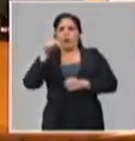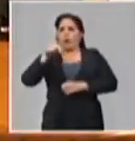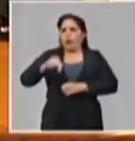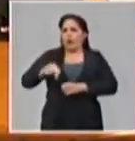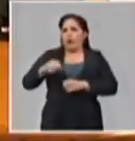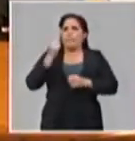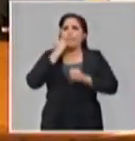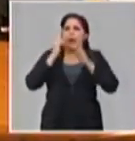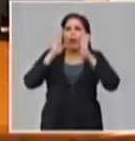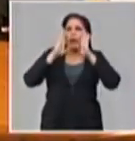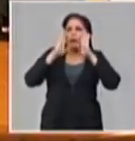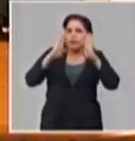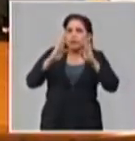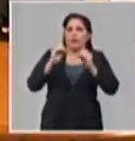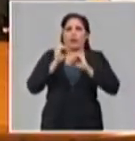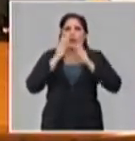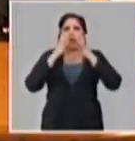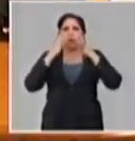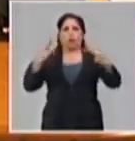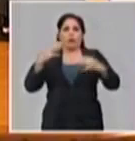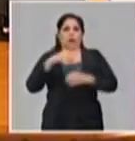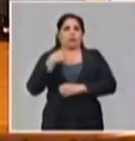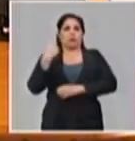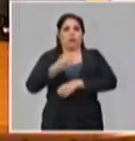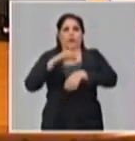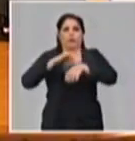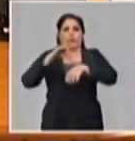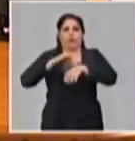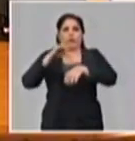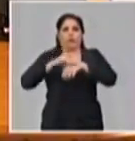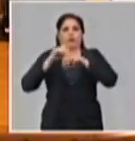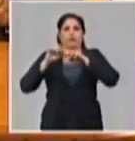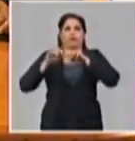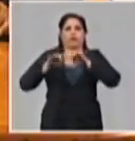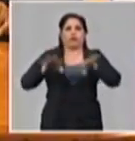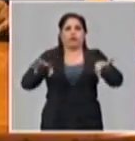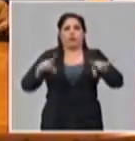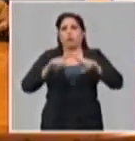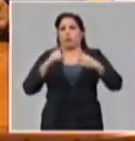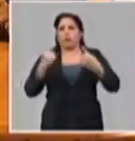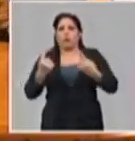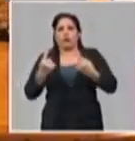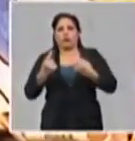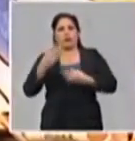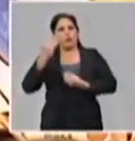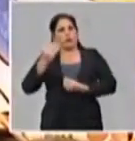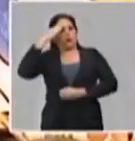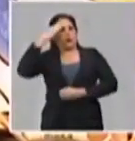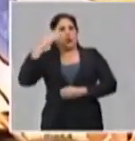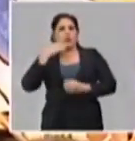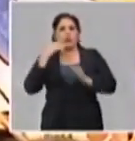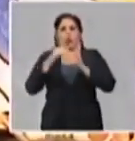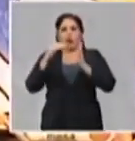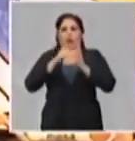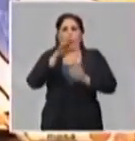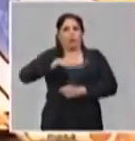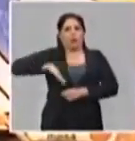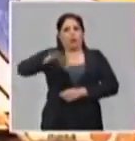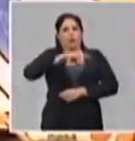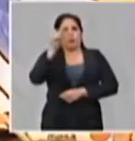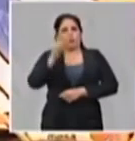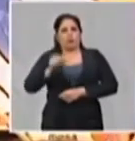como estrategia de enfrentamiento a esta enfermedad y a expansión del virus. Muchas gracias y buenas tardes Randy,